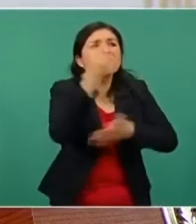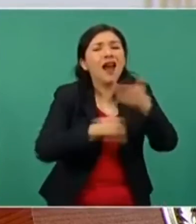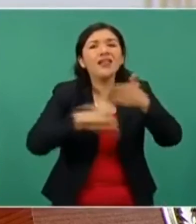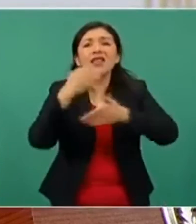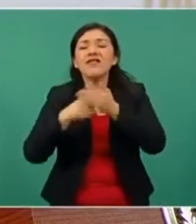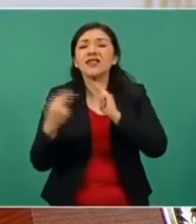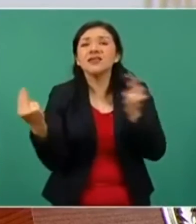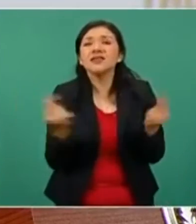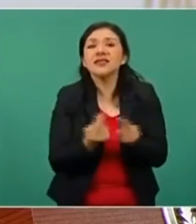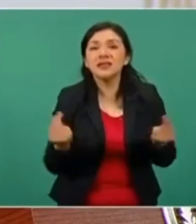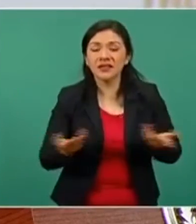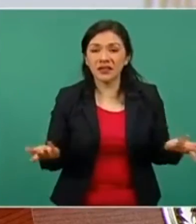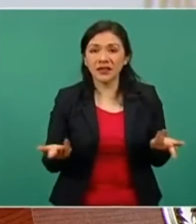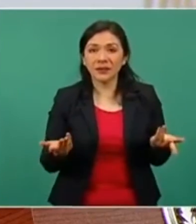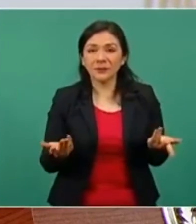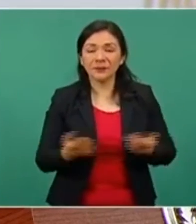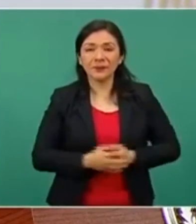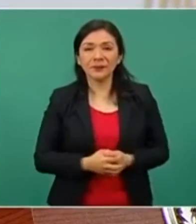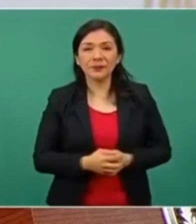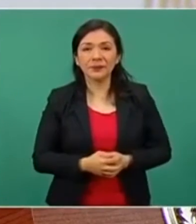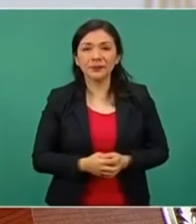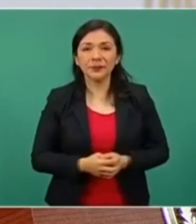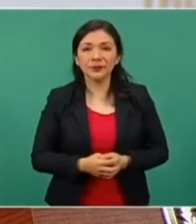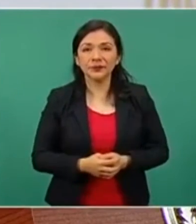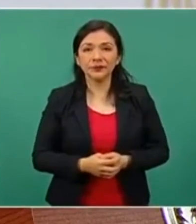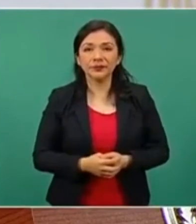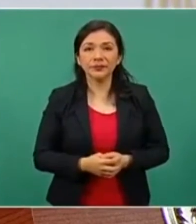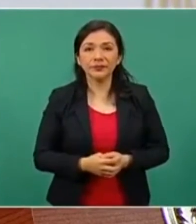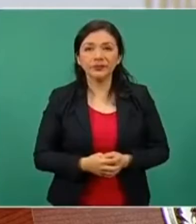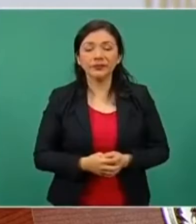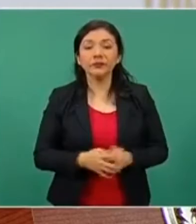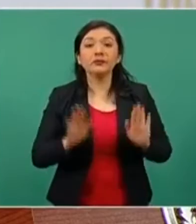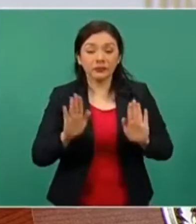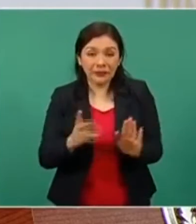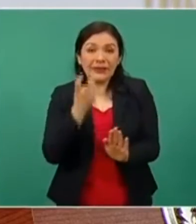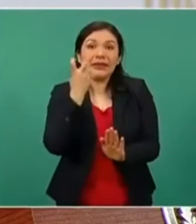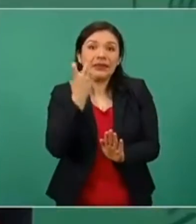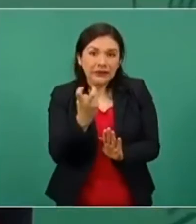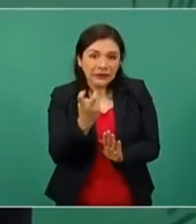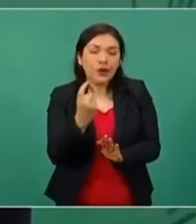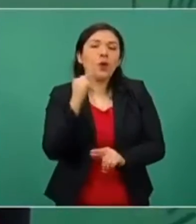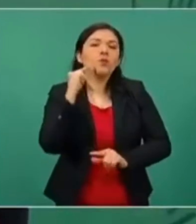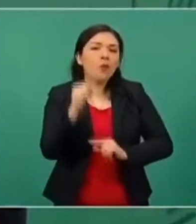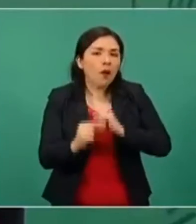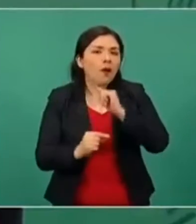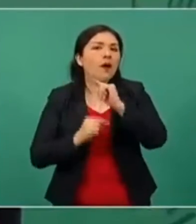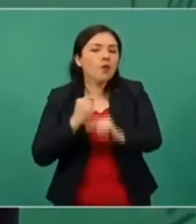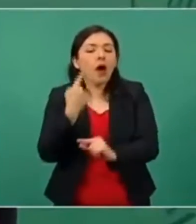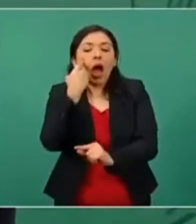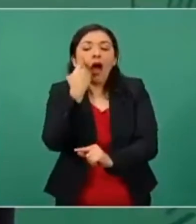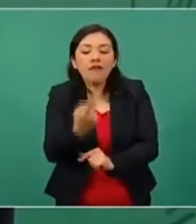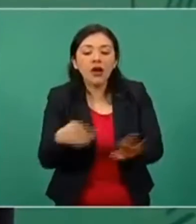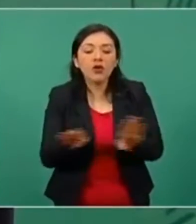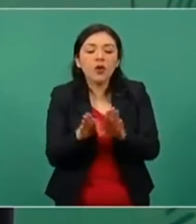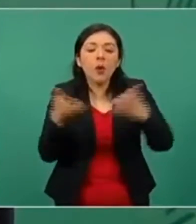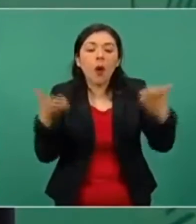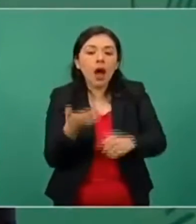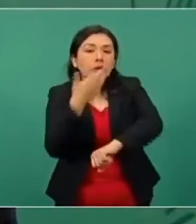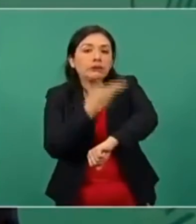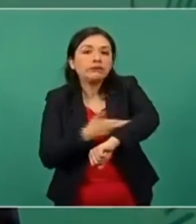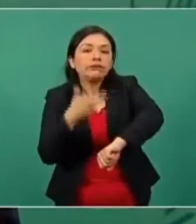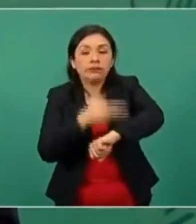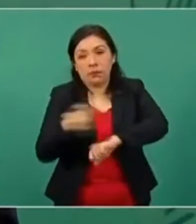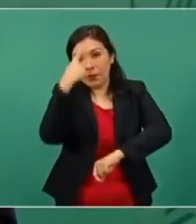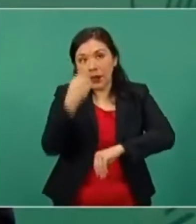Entonces, vamos a ir acompañando todo el proceso de creación de las